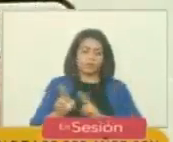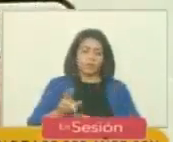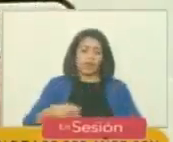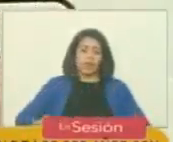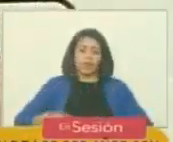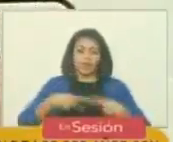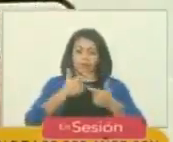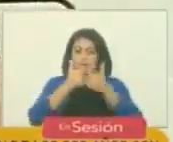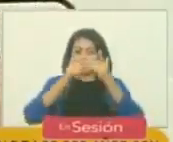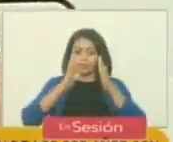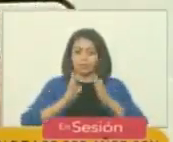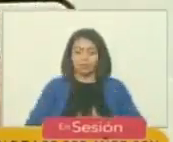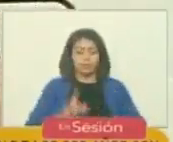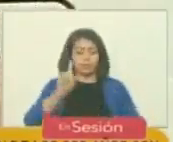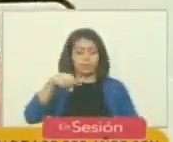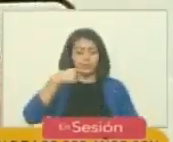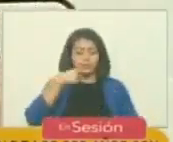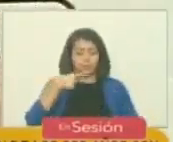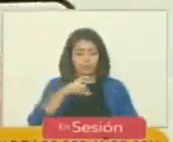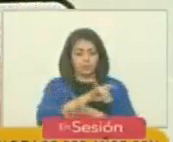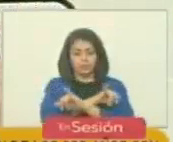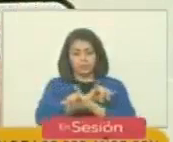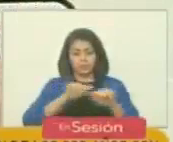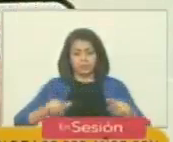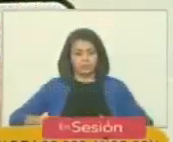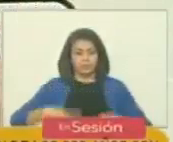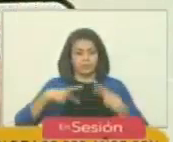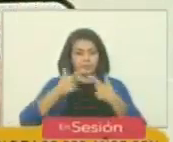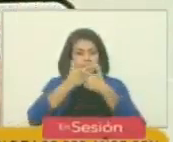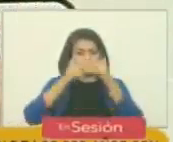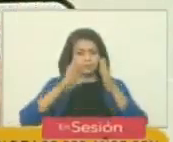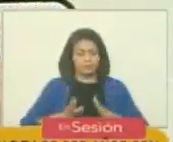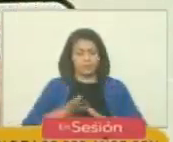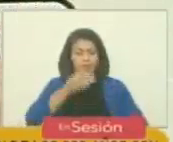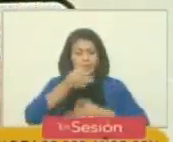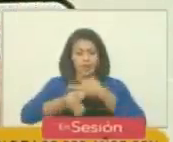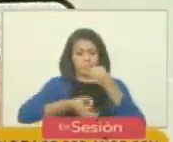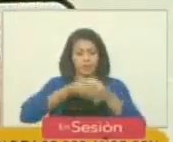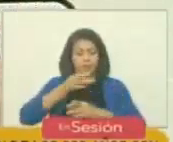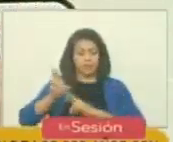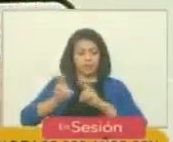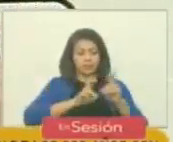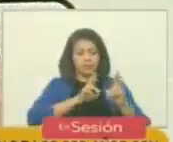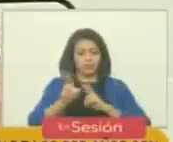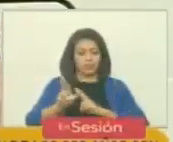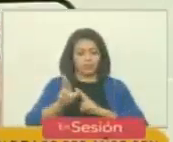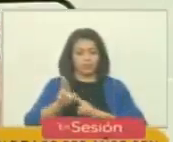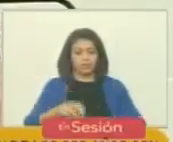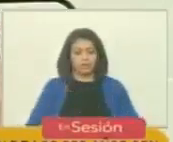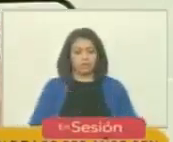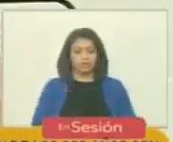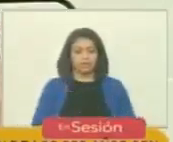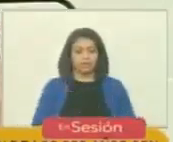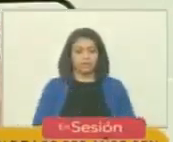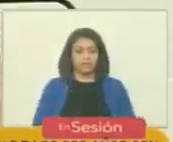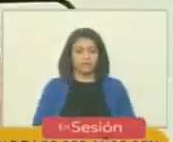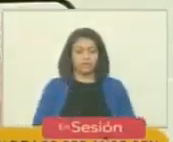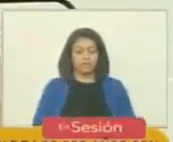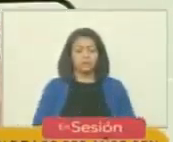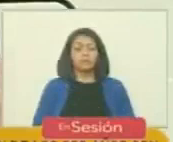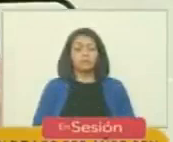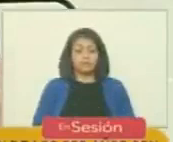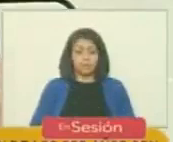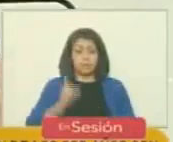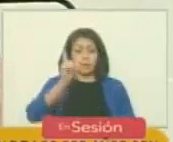vida del libertador. Inclusive, al final de la vida del libertador narra su relación con el